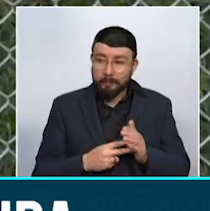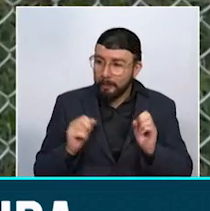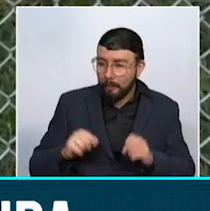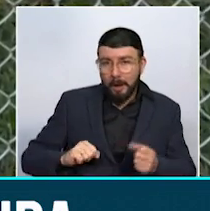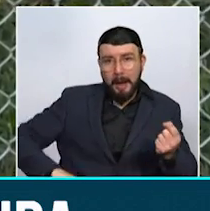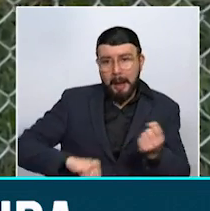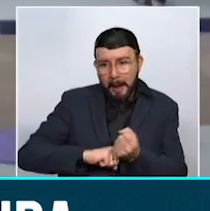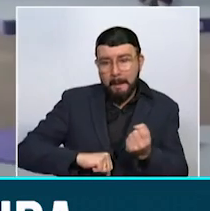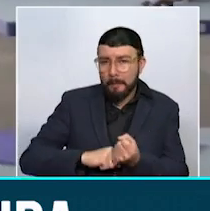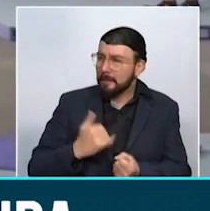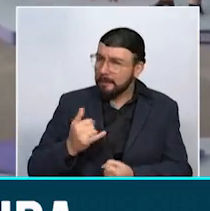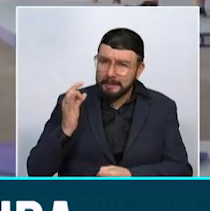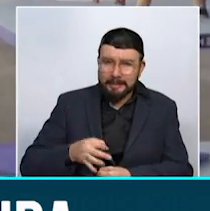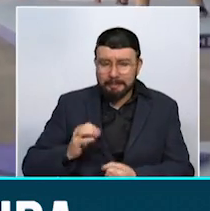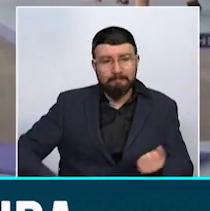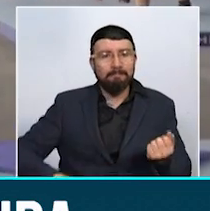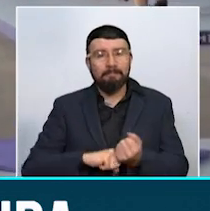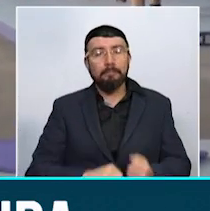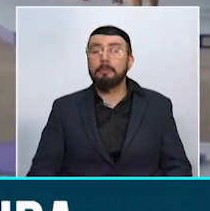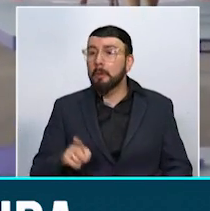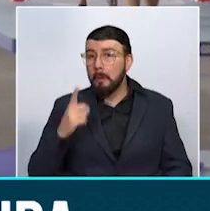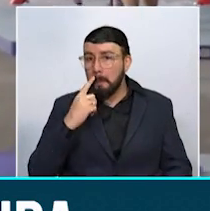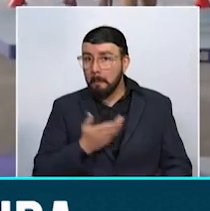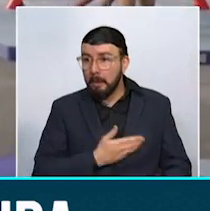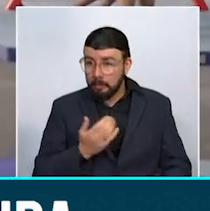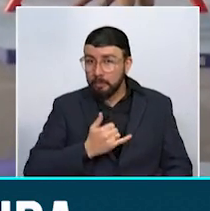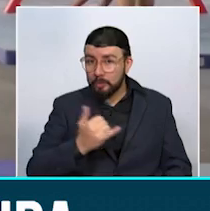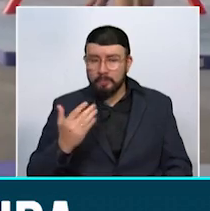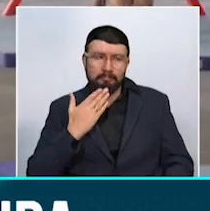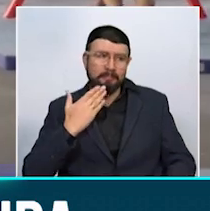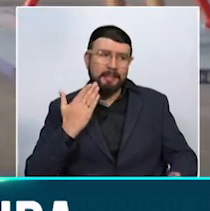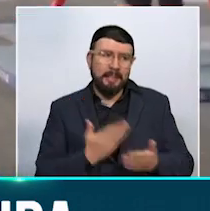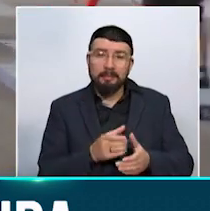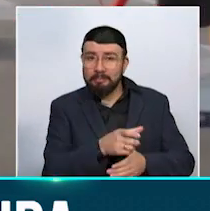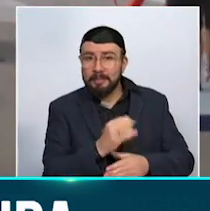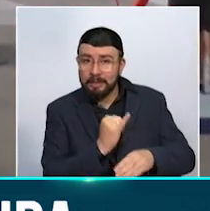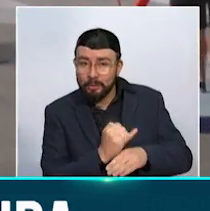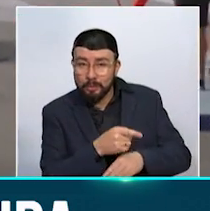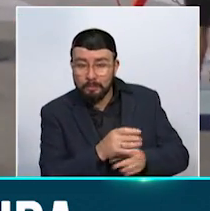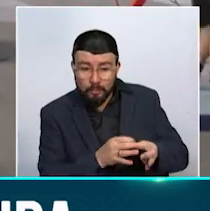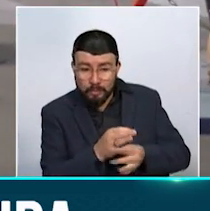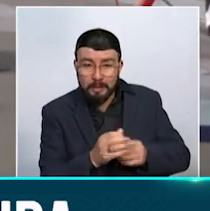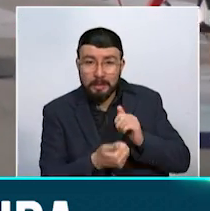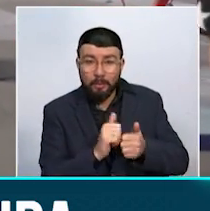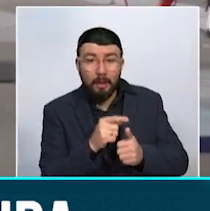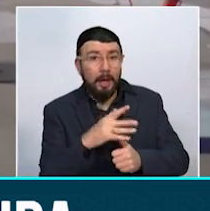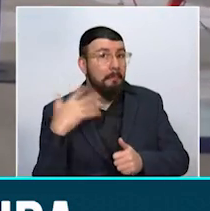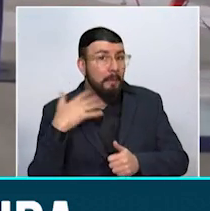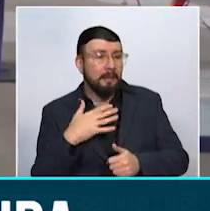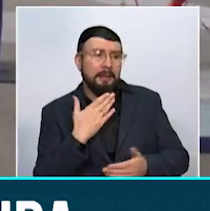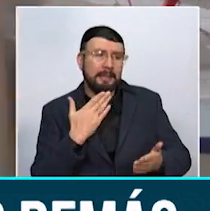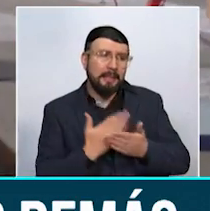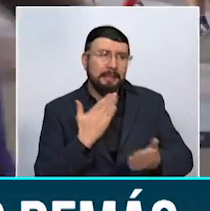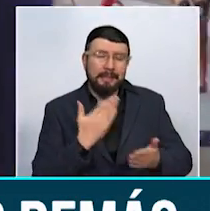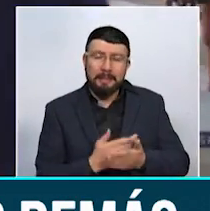apoyar siempre. Por eso, los padres de familia agradecen el apoyo del Instituto Municipal del Deporte de Armenia para los pasajes, pero claman